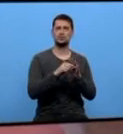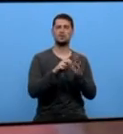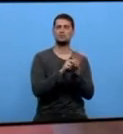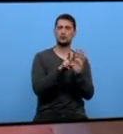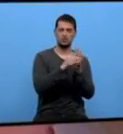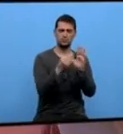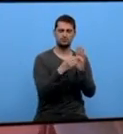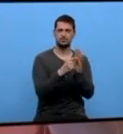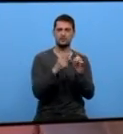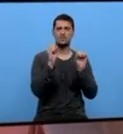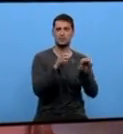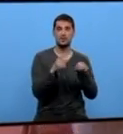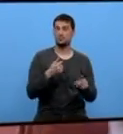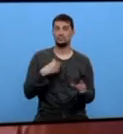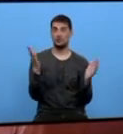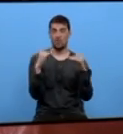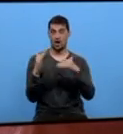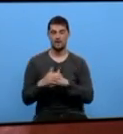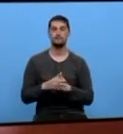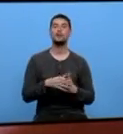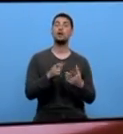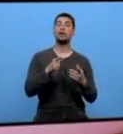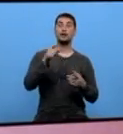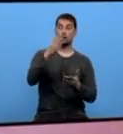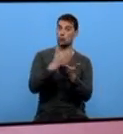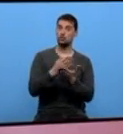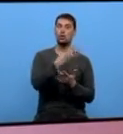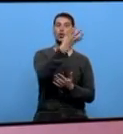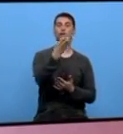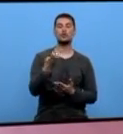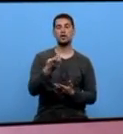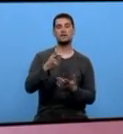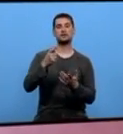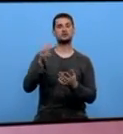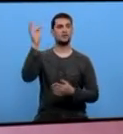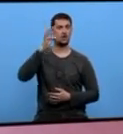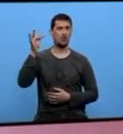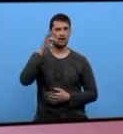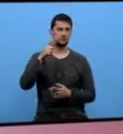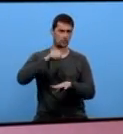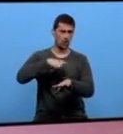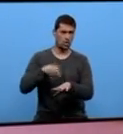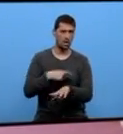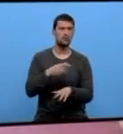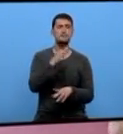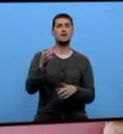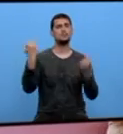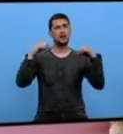A formación constou de 400 horas teóricas e incluíu prácticas en cinco recoñecidas empresas do sector